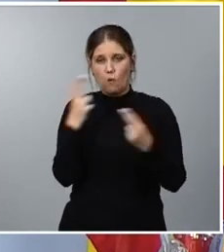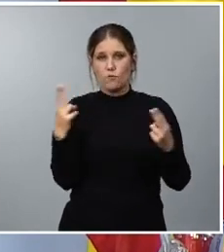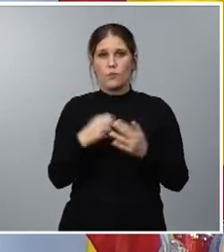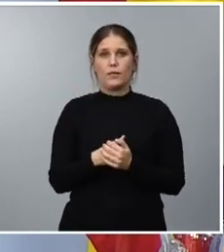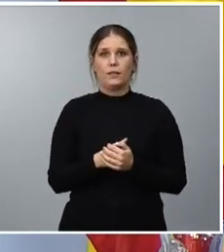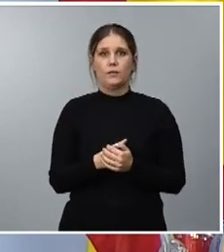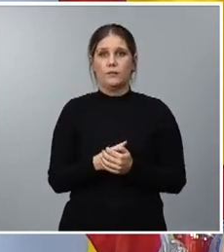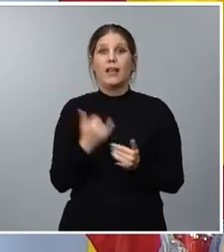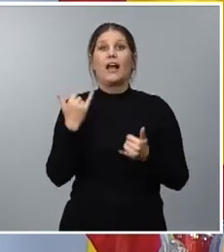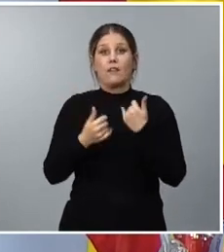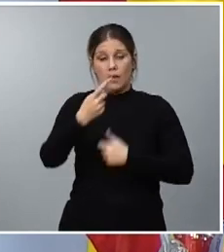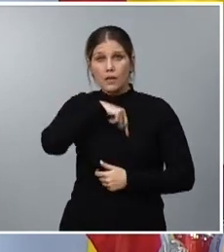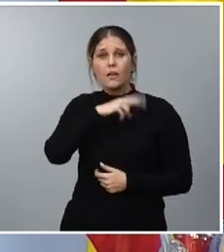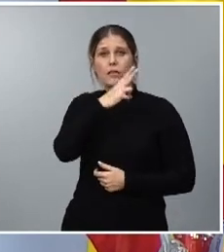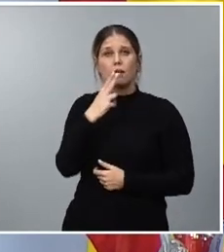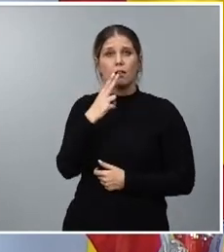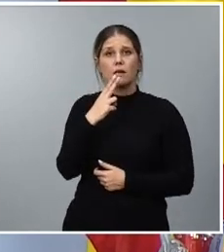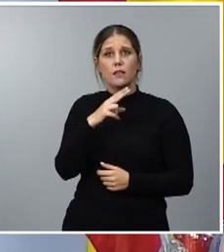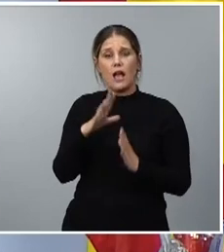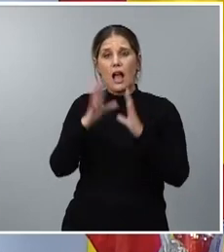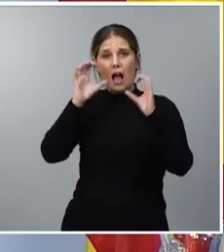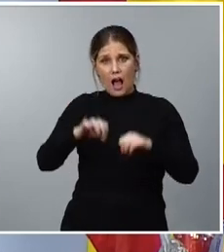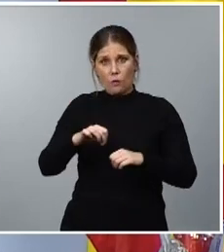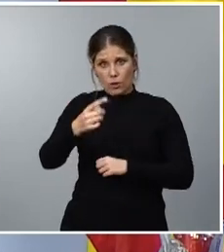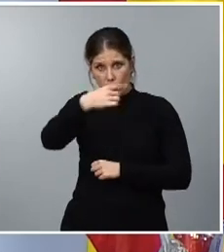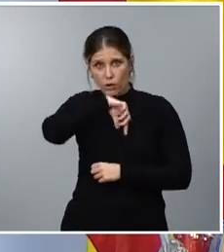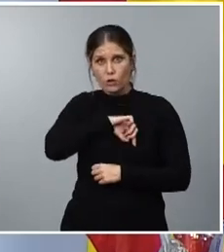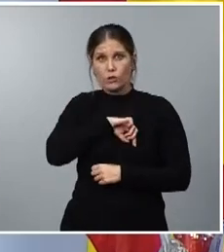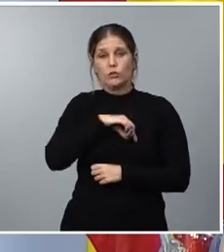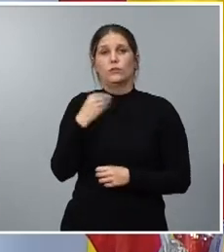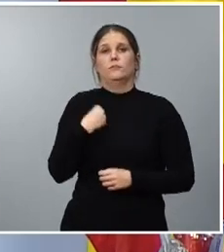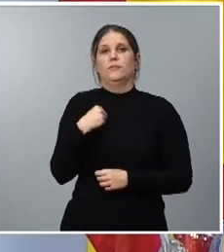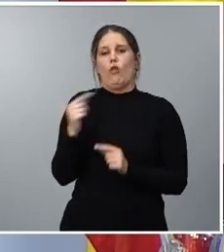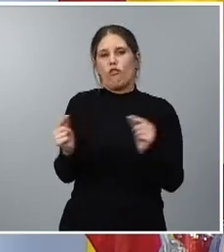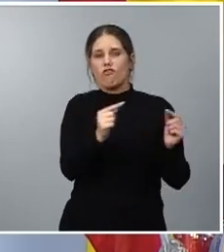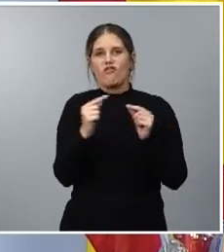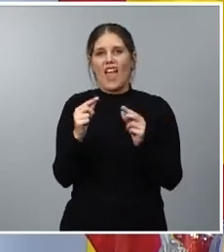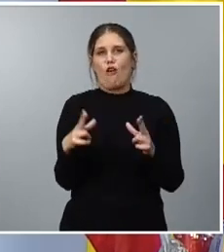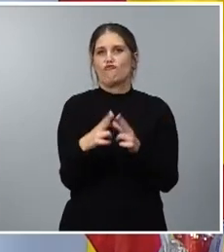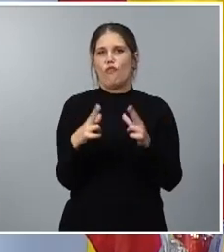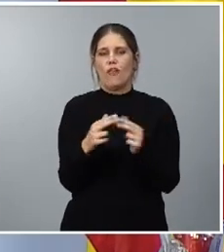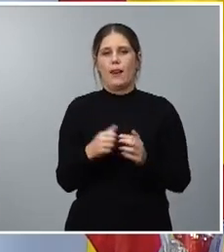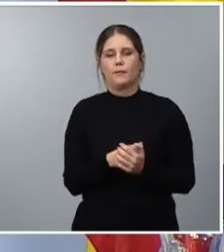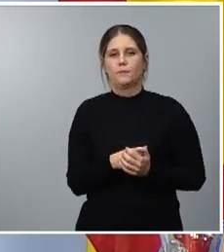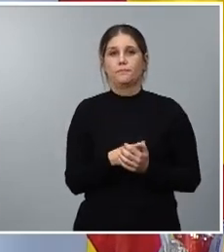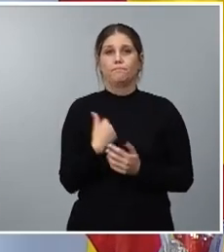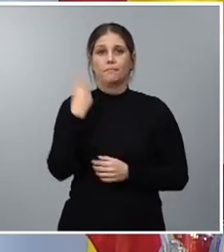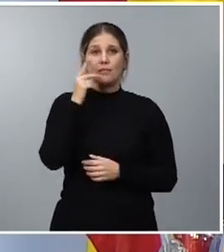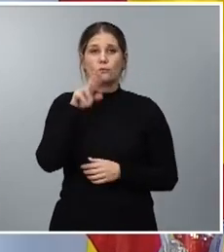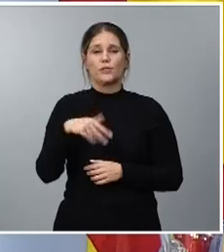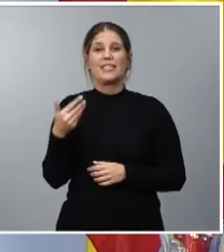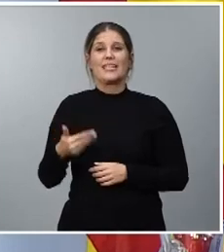cumplimiento al acuerdo que hemos alcanzado en el marco del diálogo social. Creo que es importante